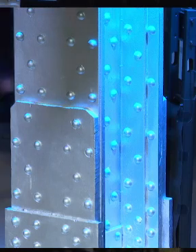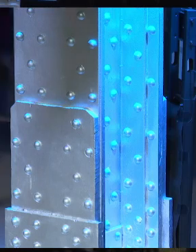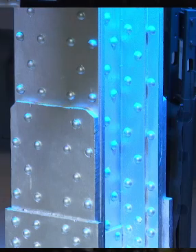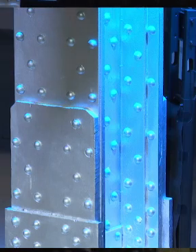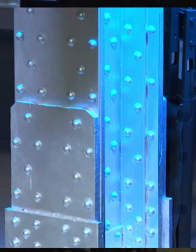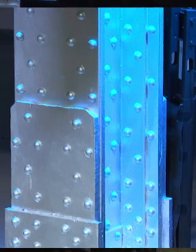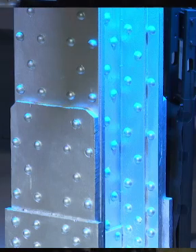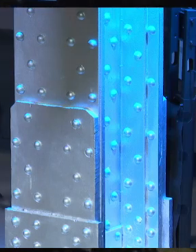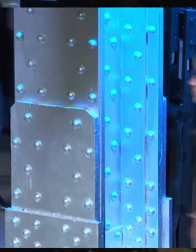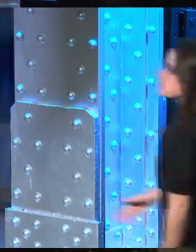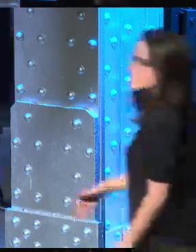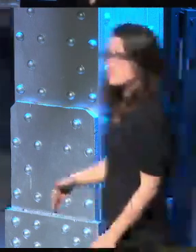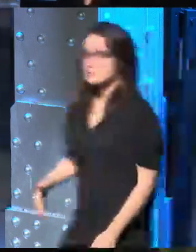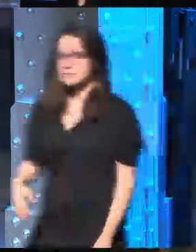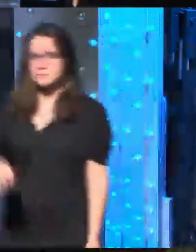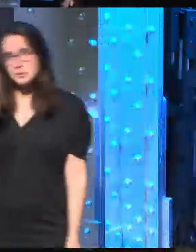Buenas tardes